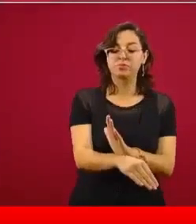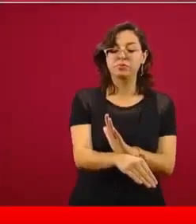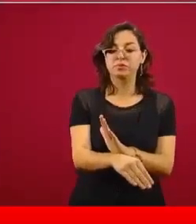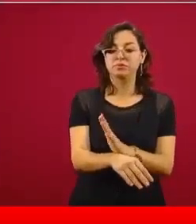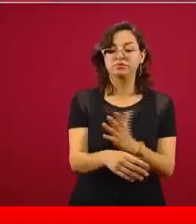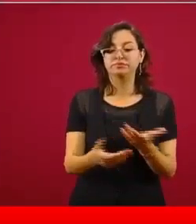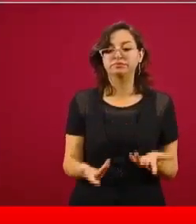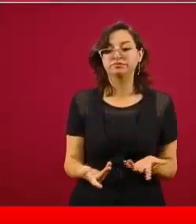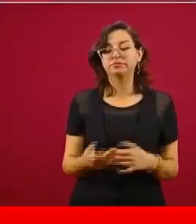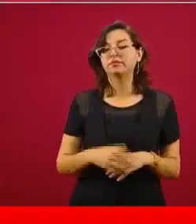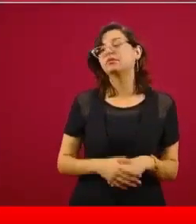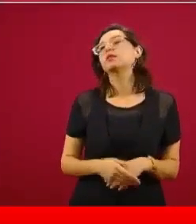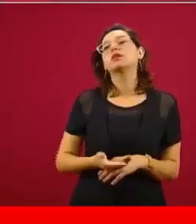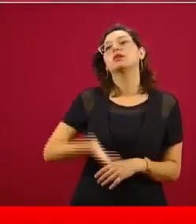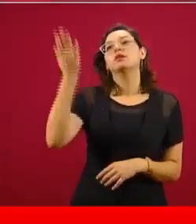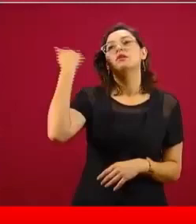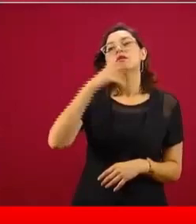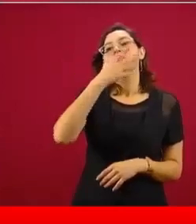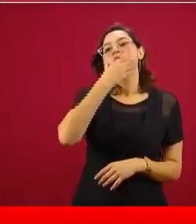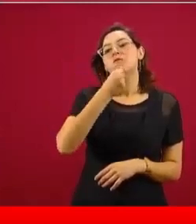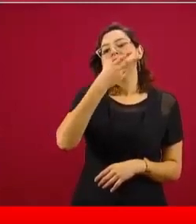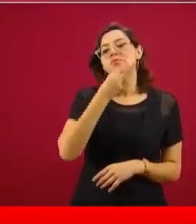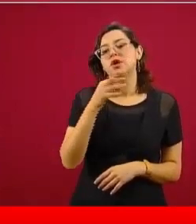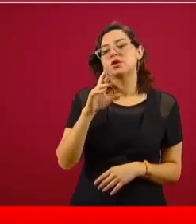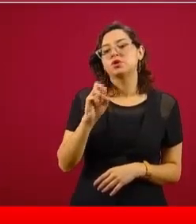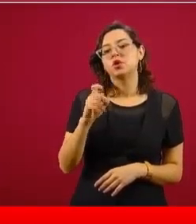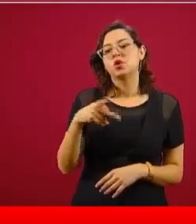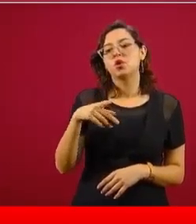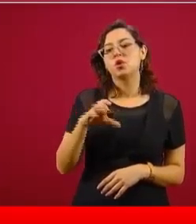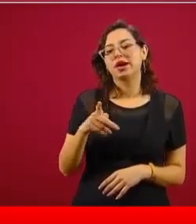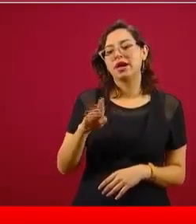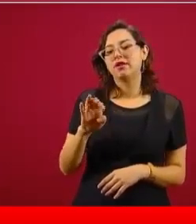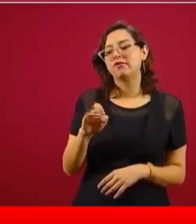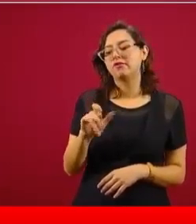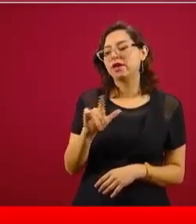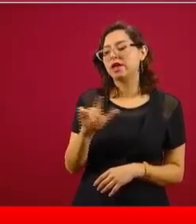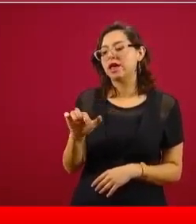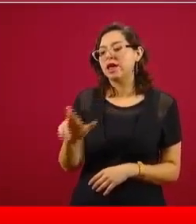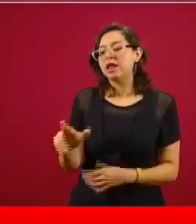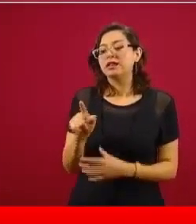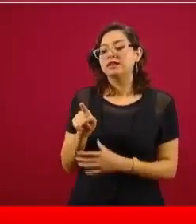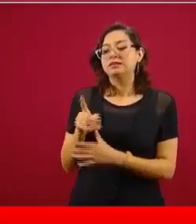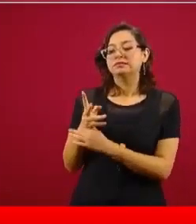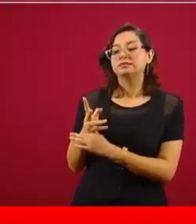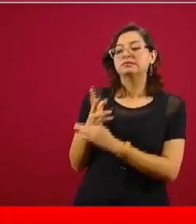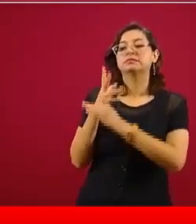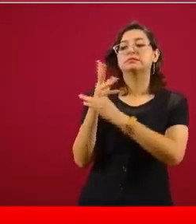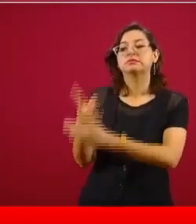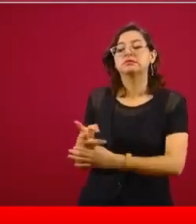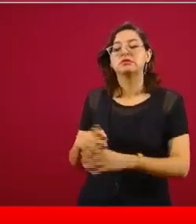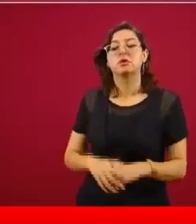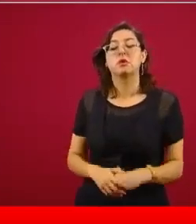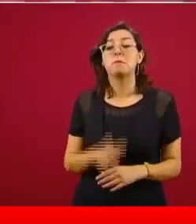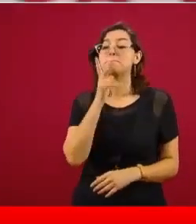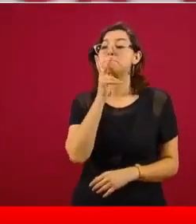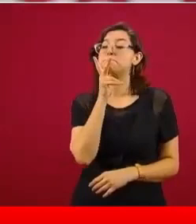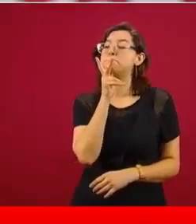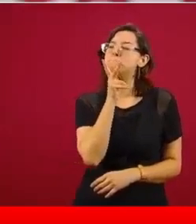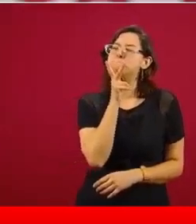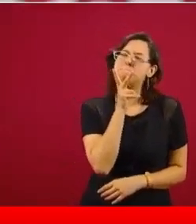Rockefeller decía que el petróleo era el mejor negocio del mundo y el segundo